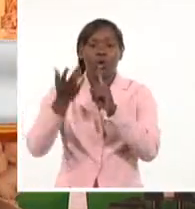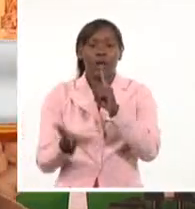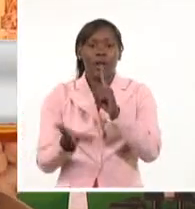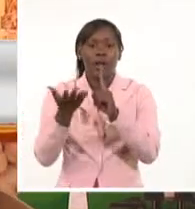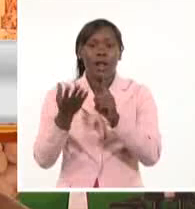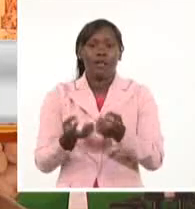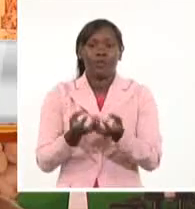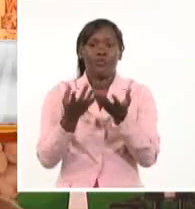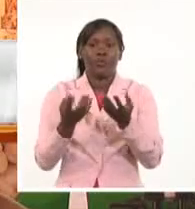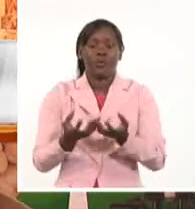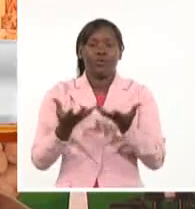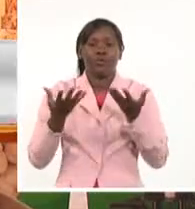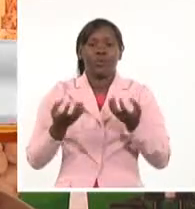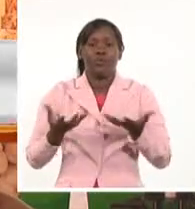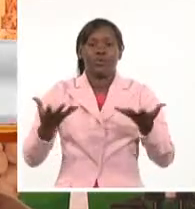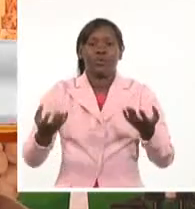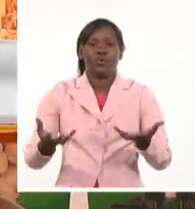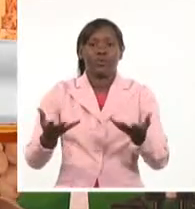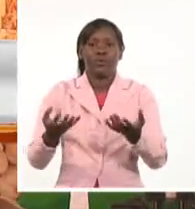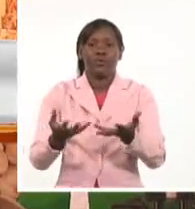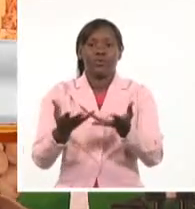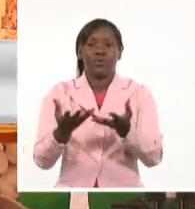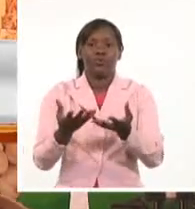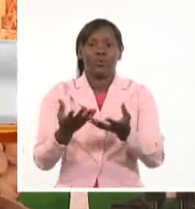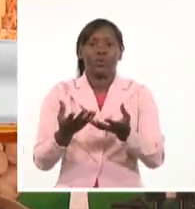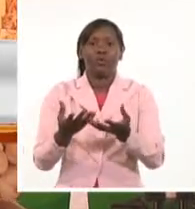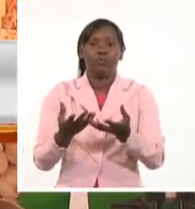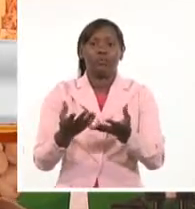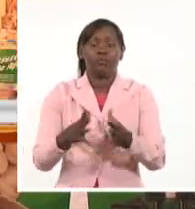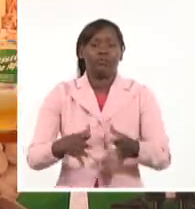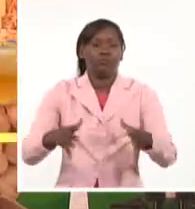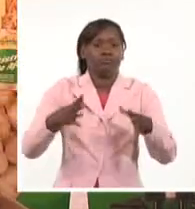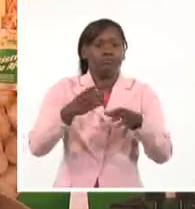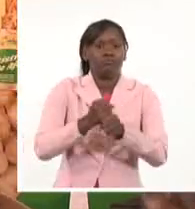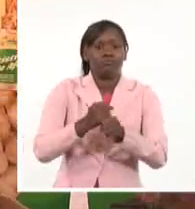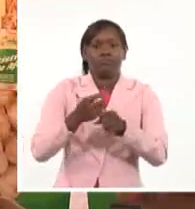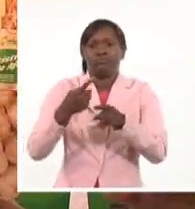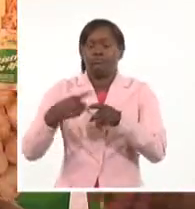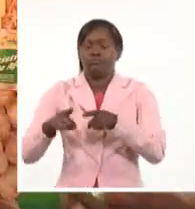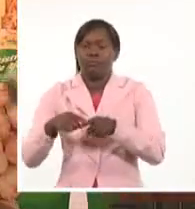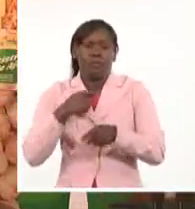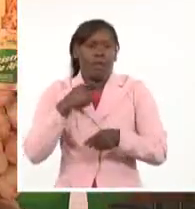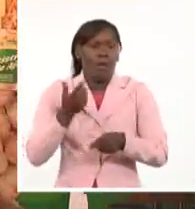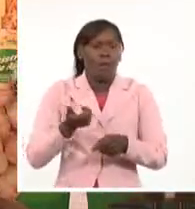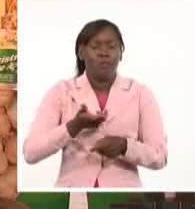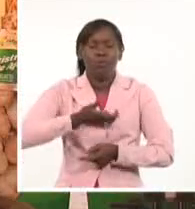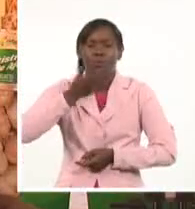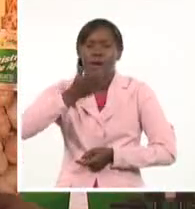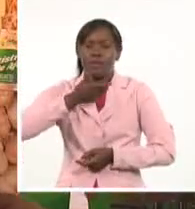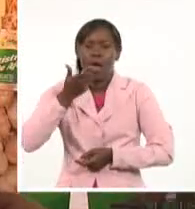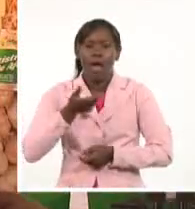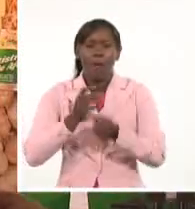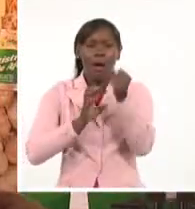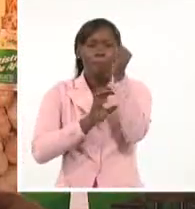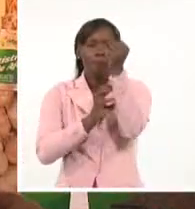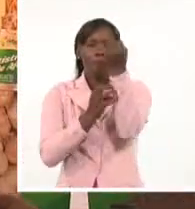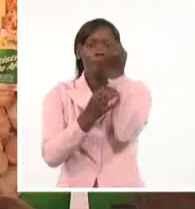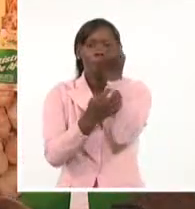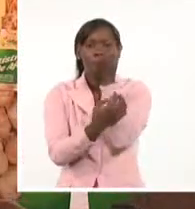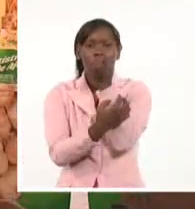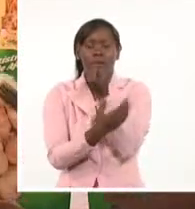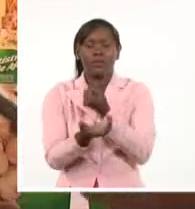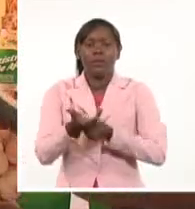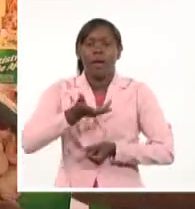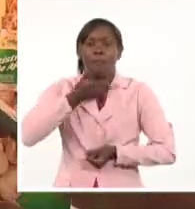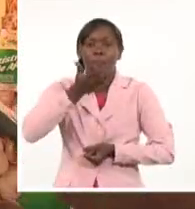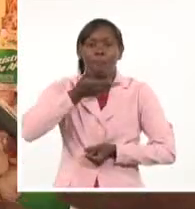envasados en doypac, de diferentes sabores, guayaba, piña y mango fundamentalmente, pero igualmente se están tratando de